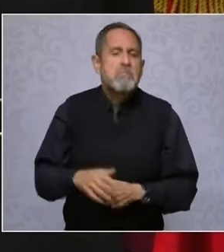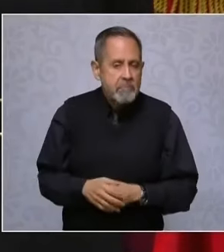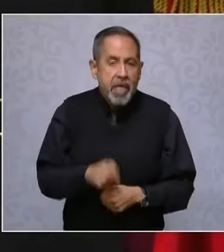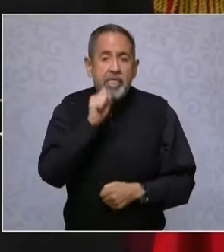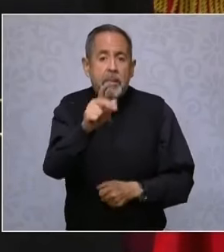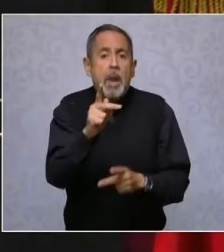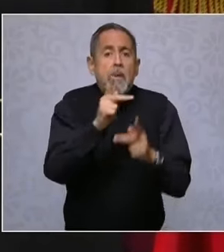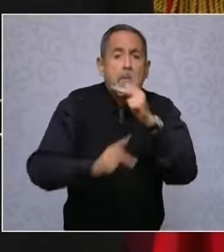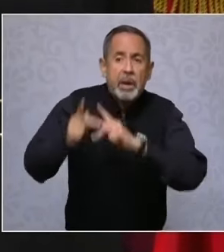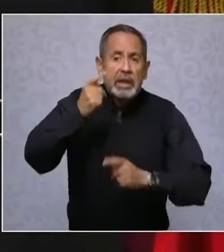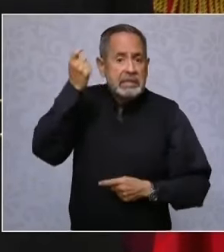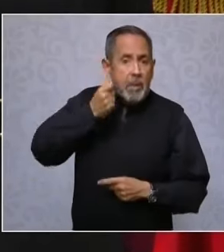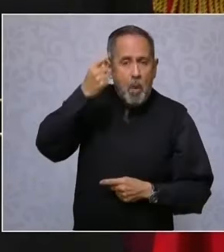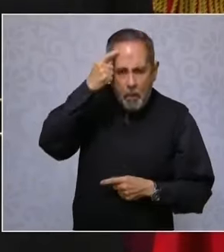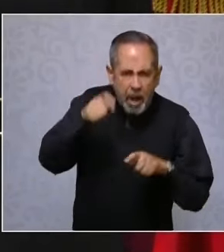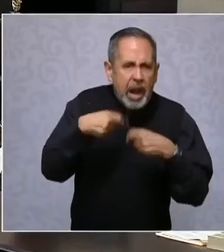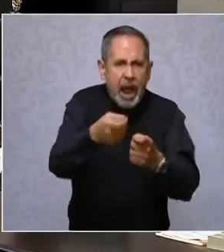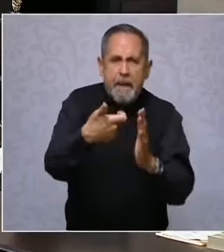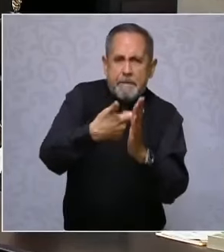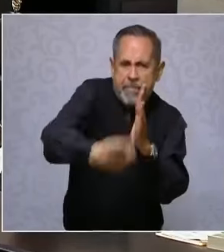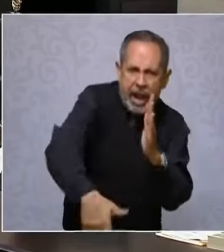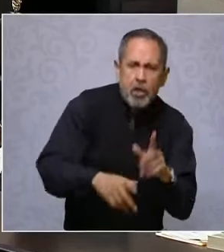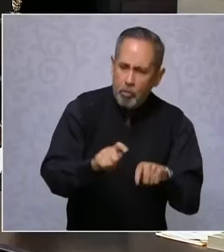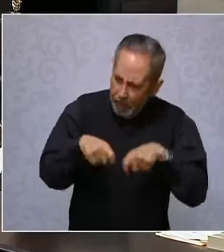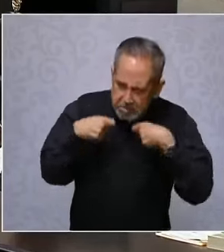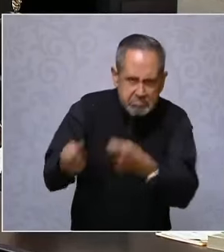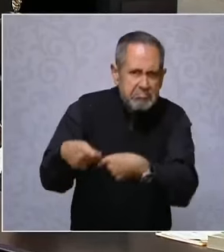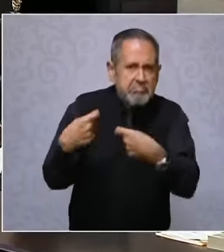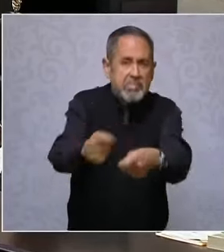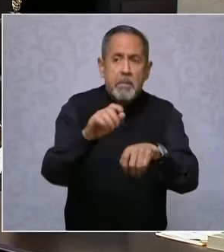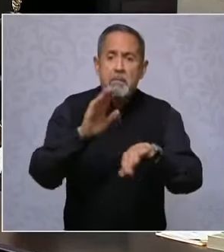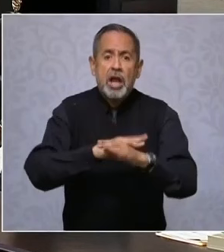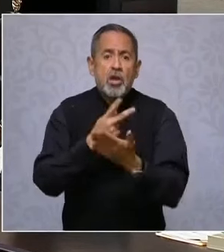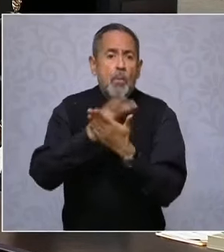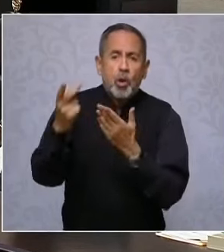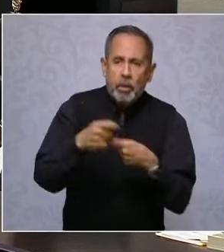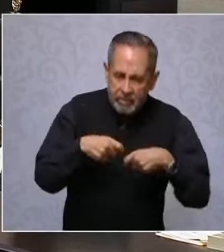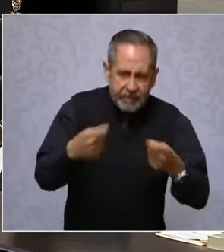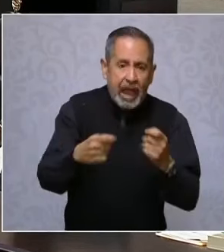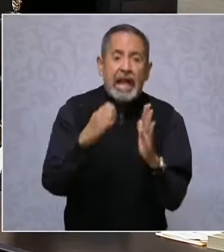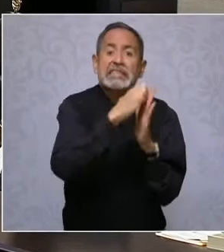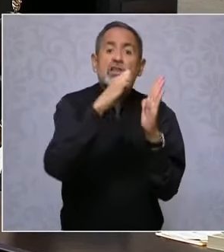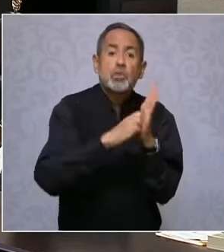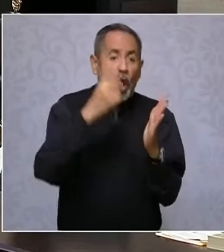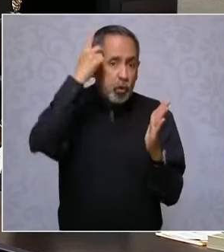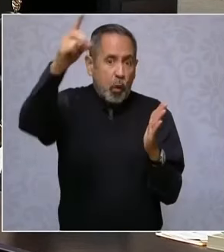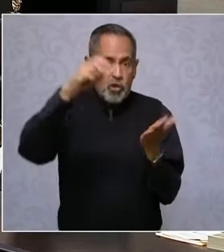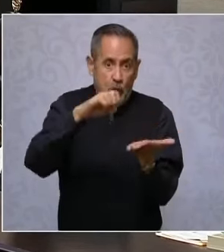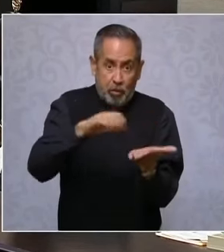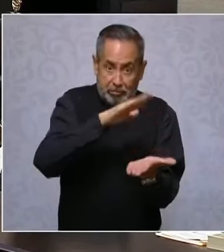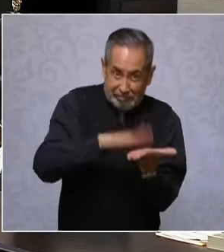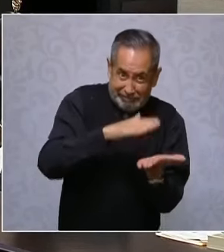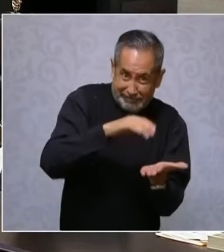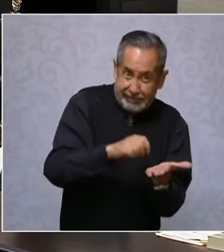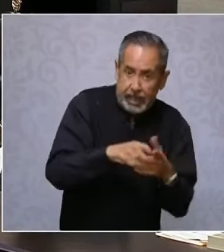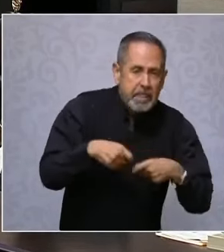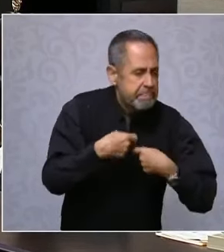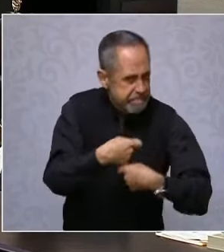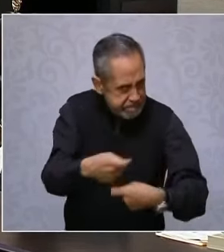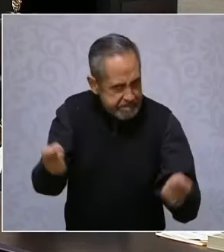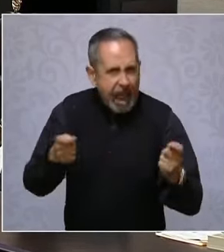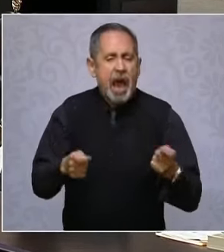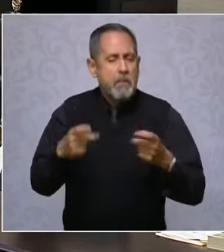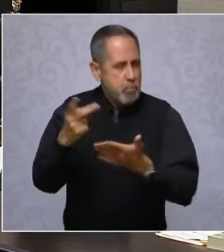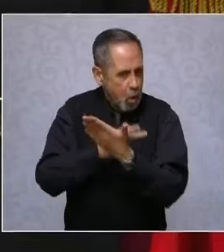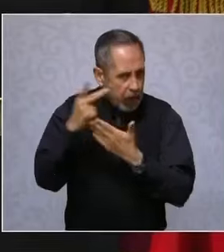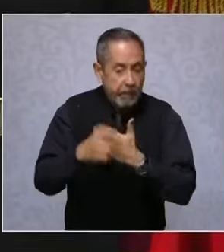a bajo costo para mejoramiento de vivienda y un programa masivo de escrituración. En materia de infraestructura,